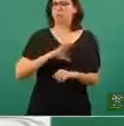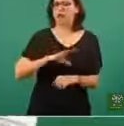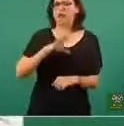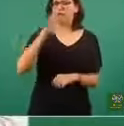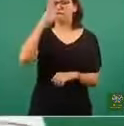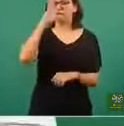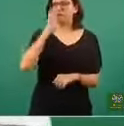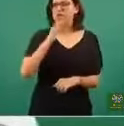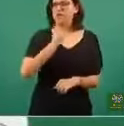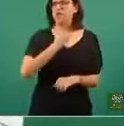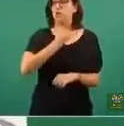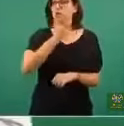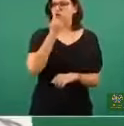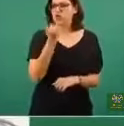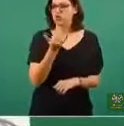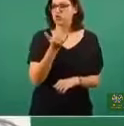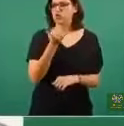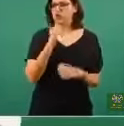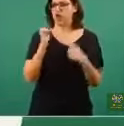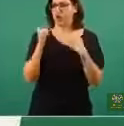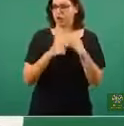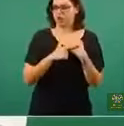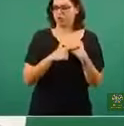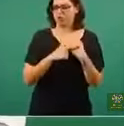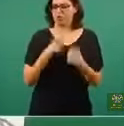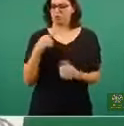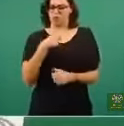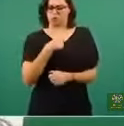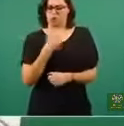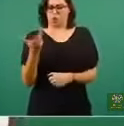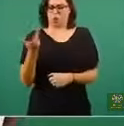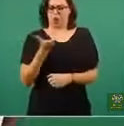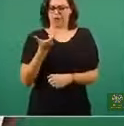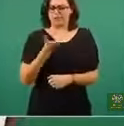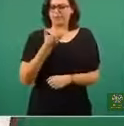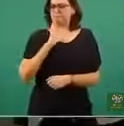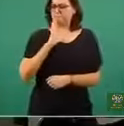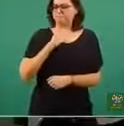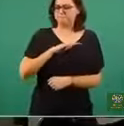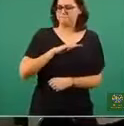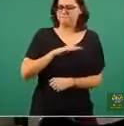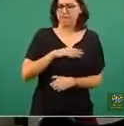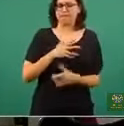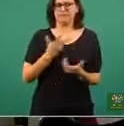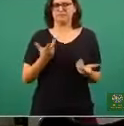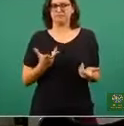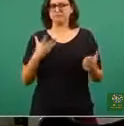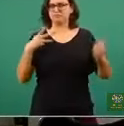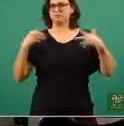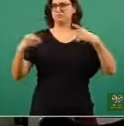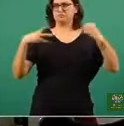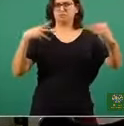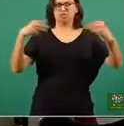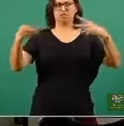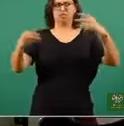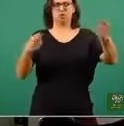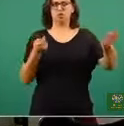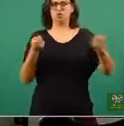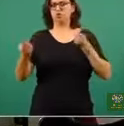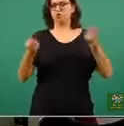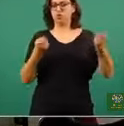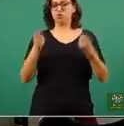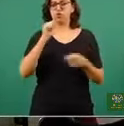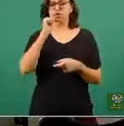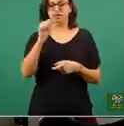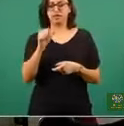acciones o estoy contribuyendo a acciones que no están en su momento controlando la transmisión y la mitigación, entonces por